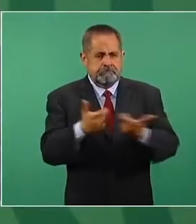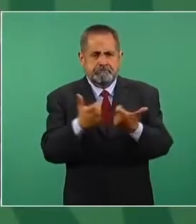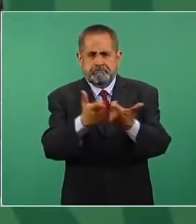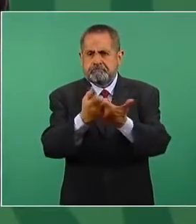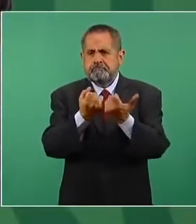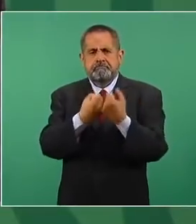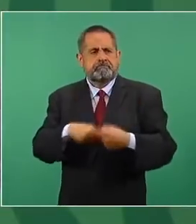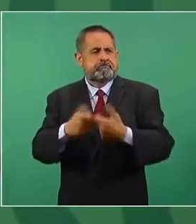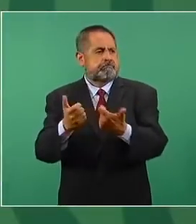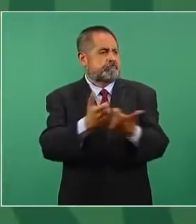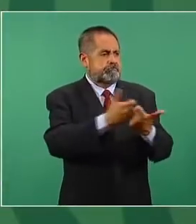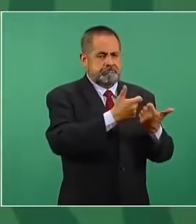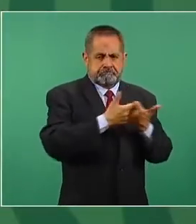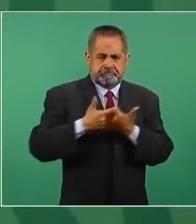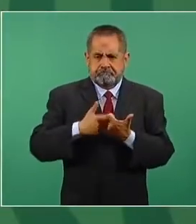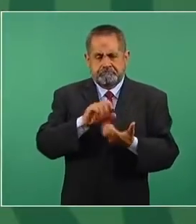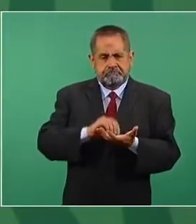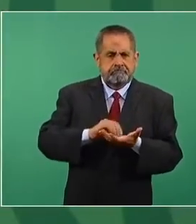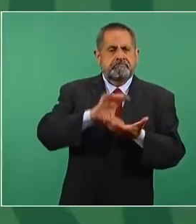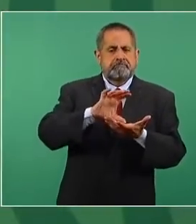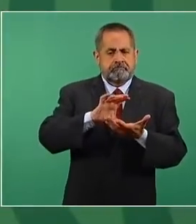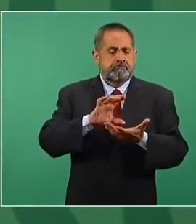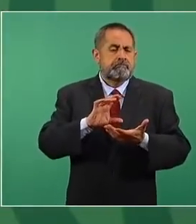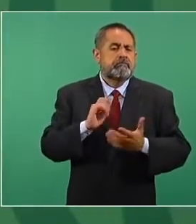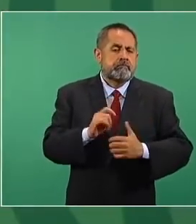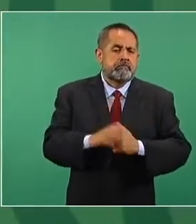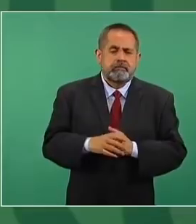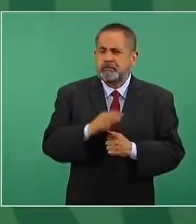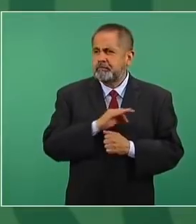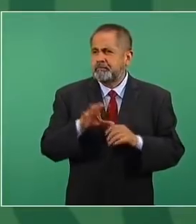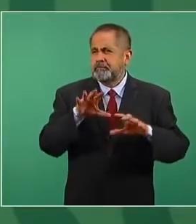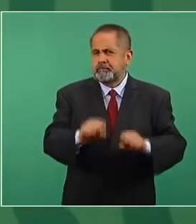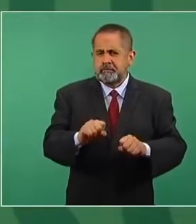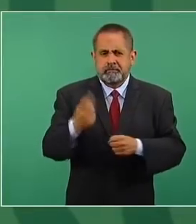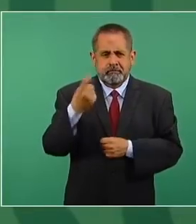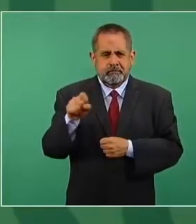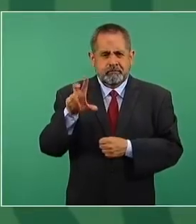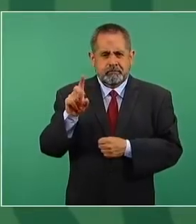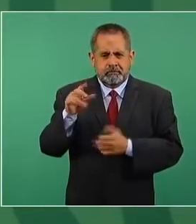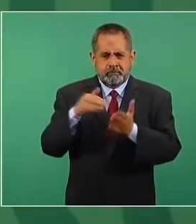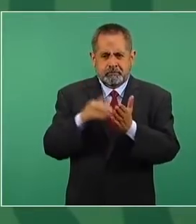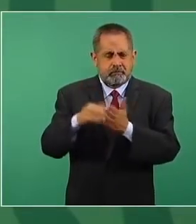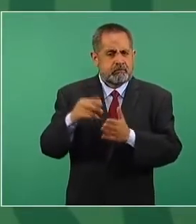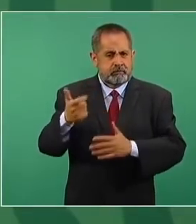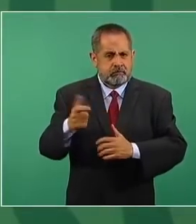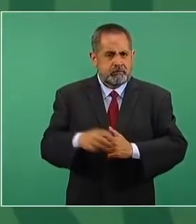con todas estas aportaciones de alrededor de 130 millones de pesos.